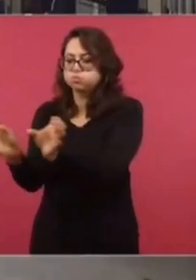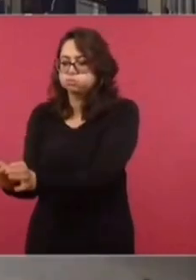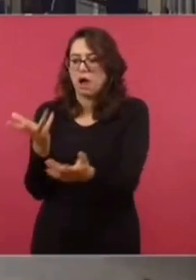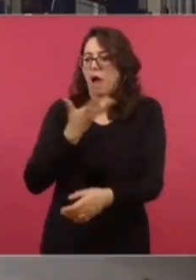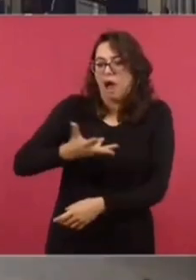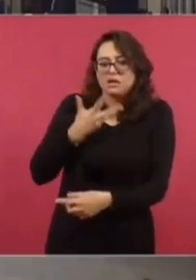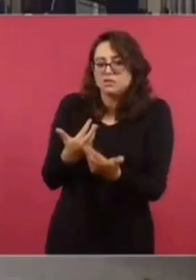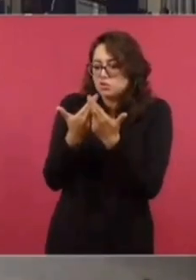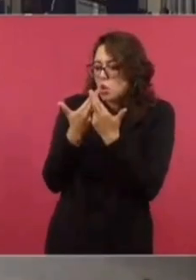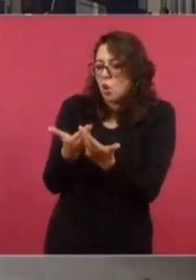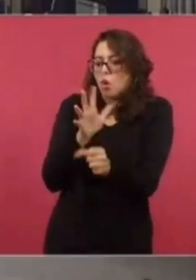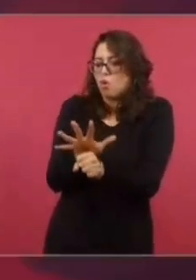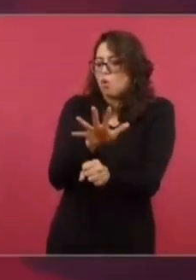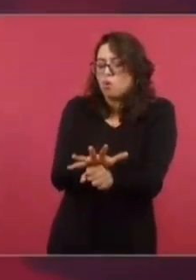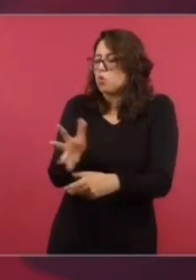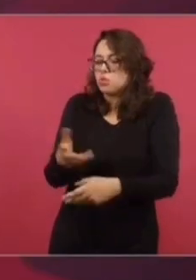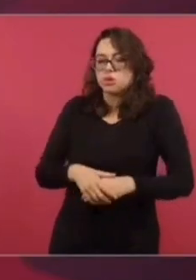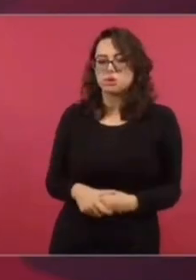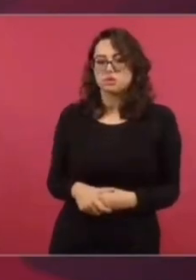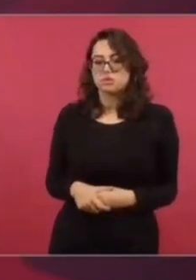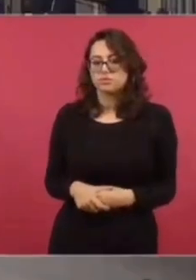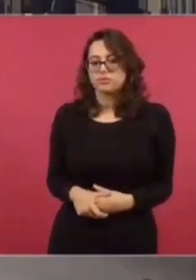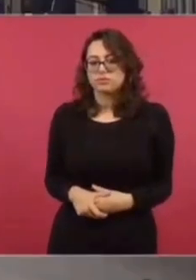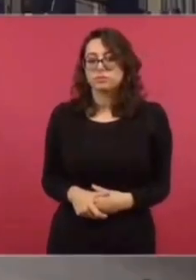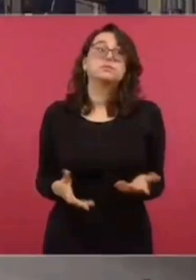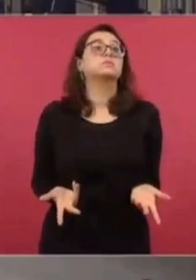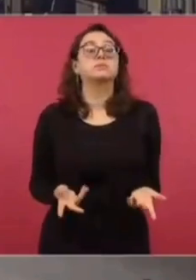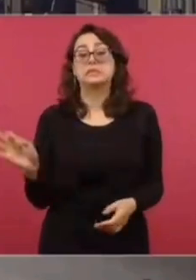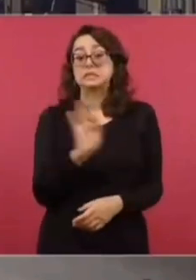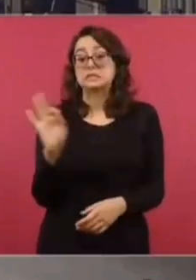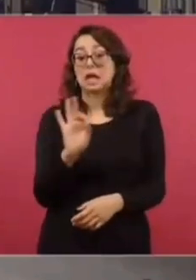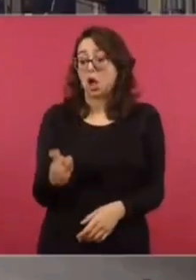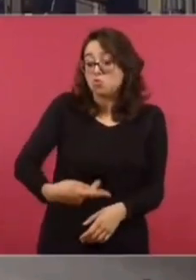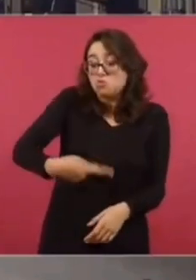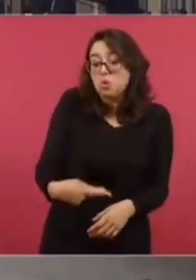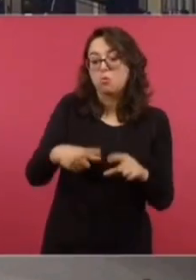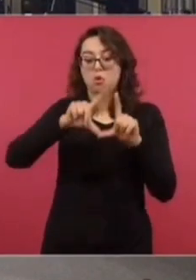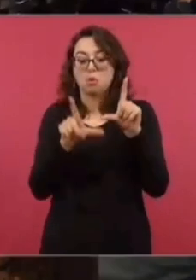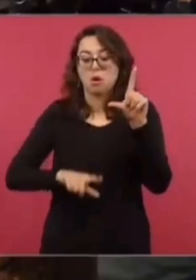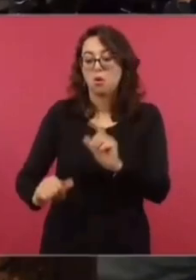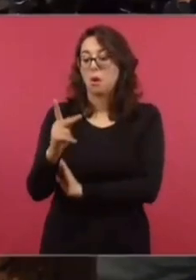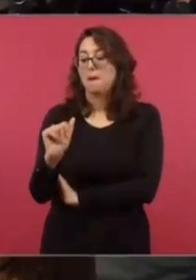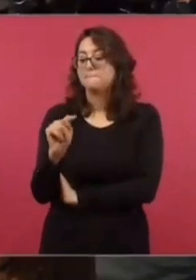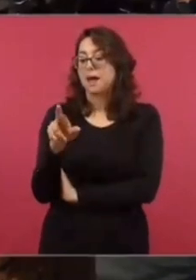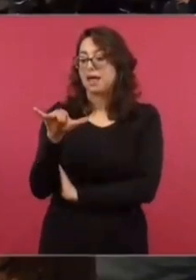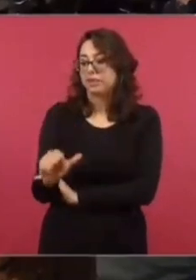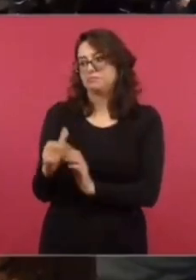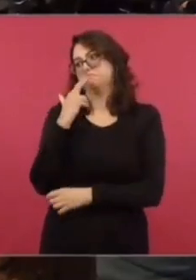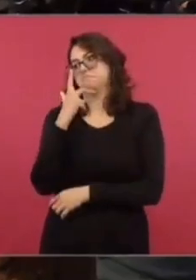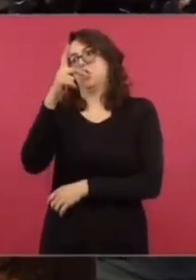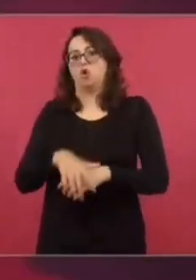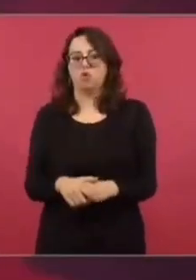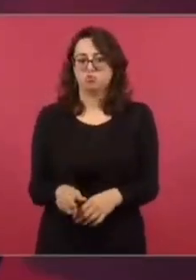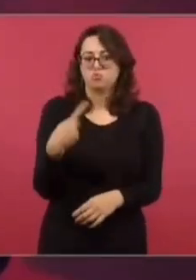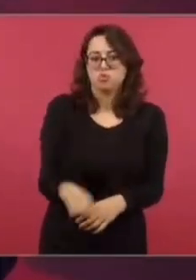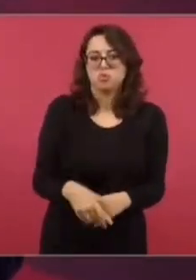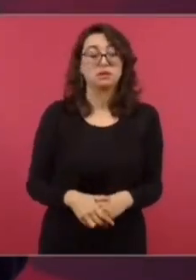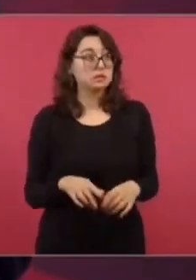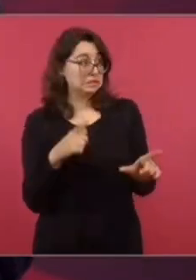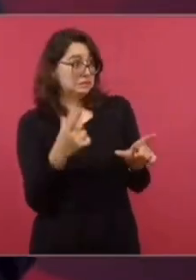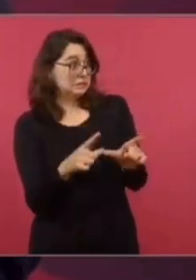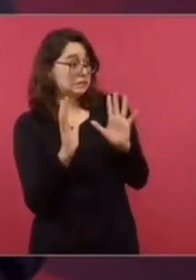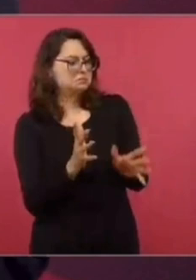Y si es la vacuna Patria, pues mucho mejor. ¿Ya estará lista? Ya va a estar lista. Es muy probable.